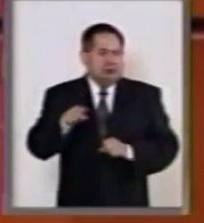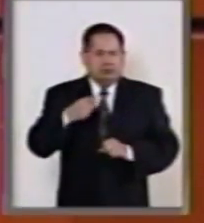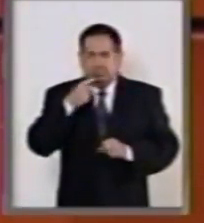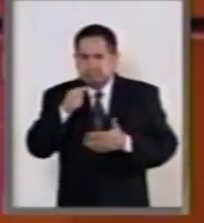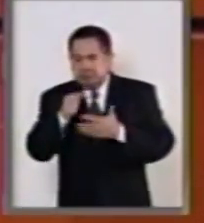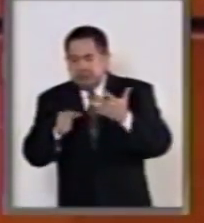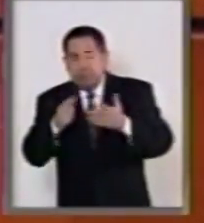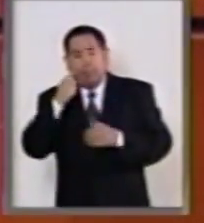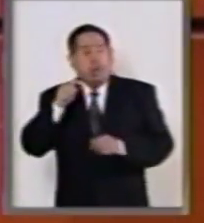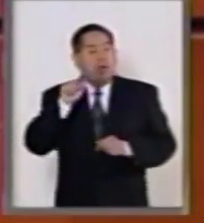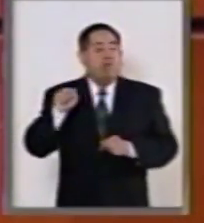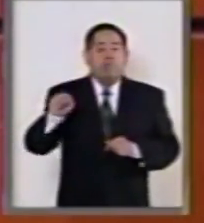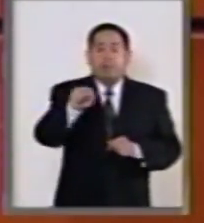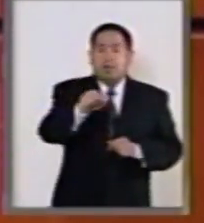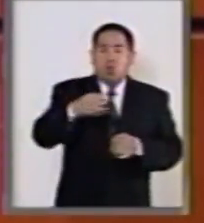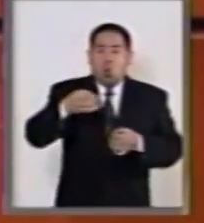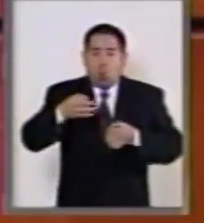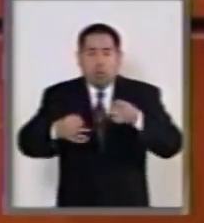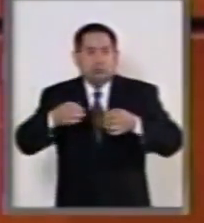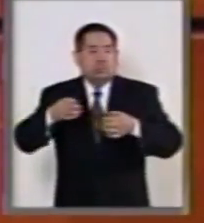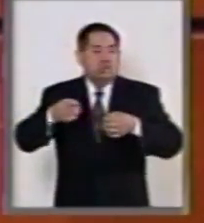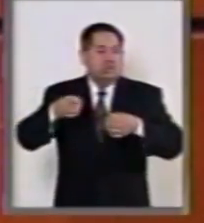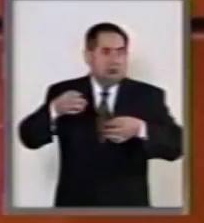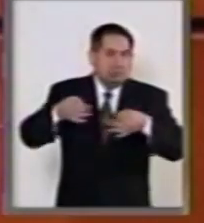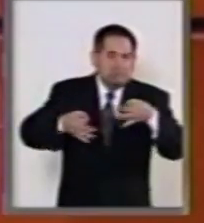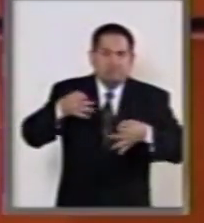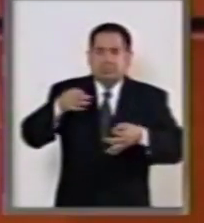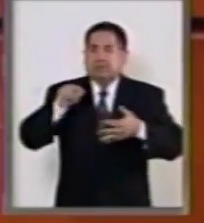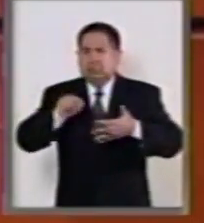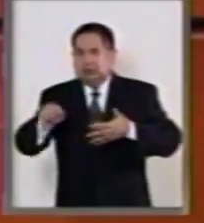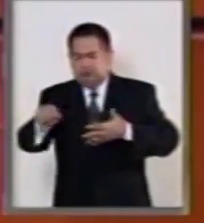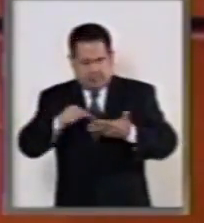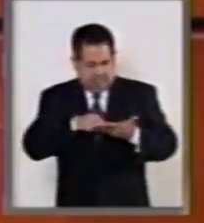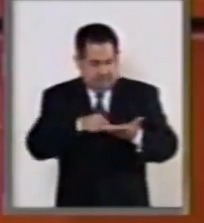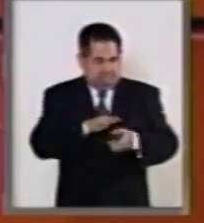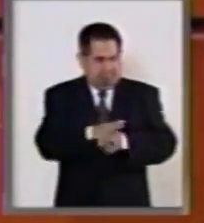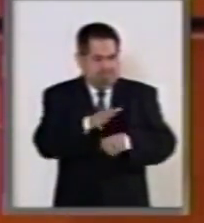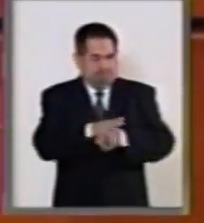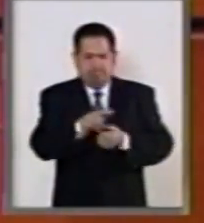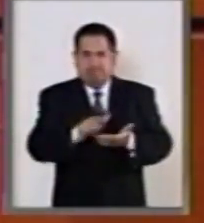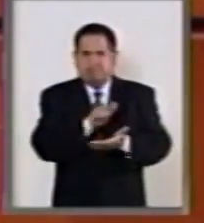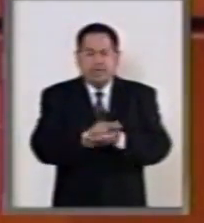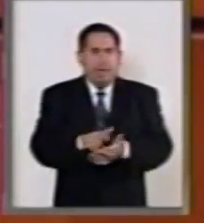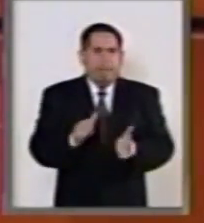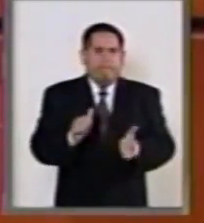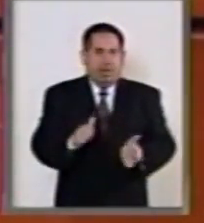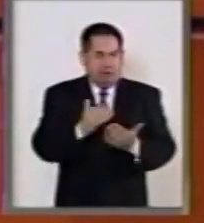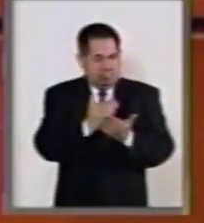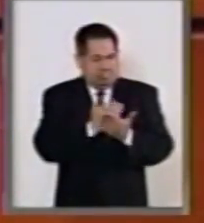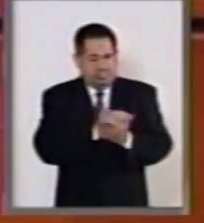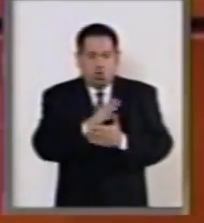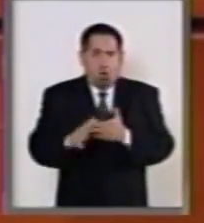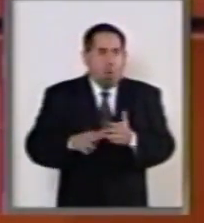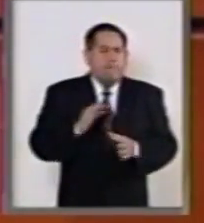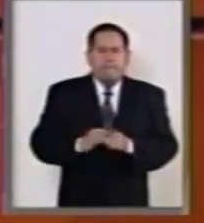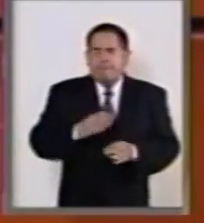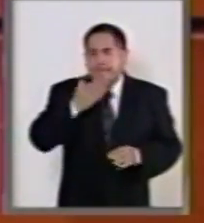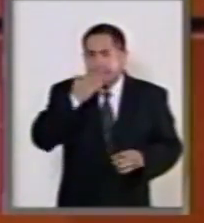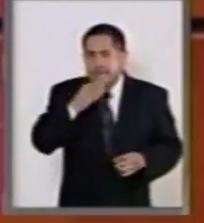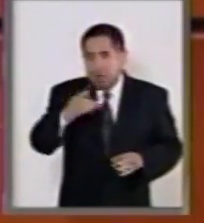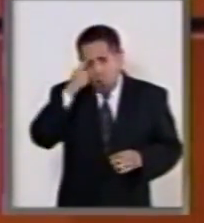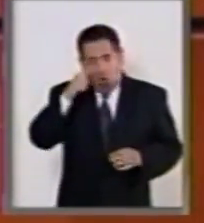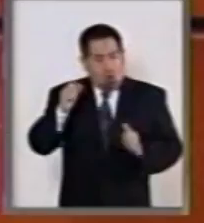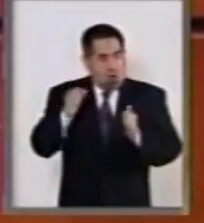y los operadores del nuevo sistema de justicia cuenten con una legislación procesal acorde con su